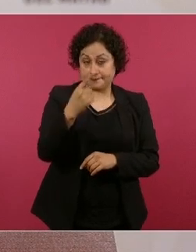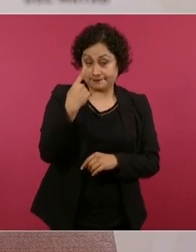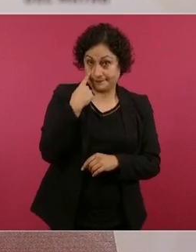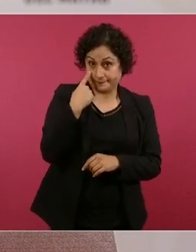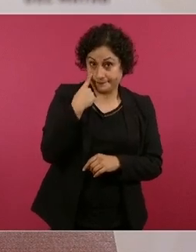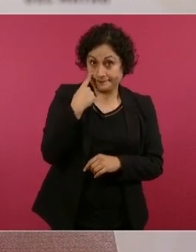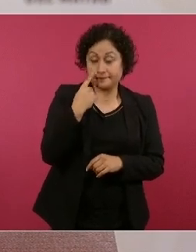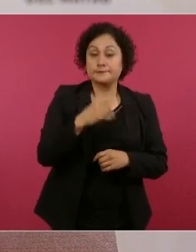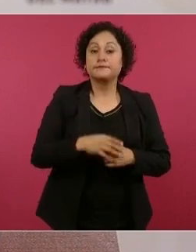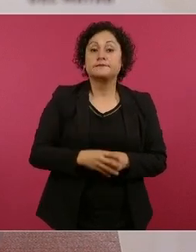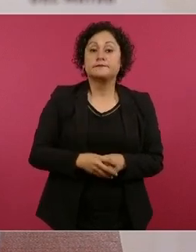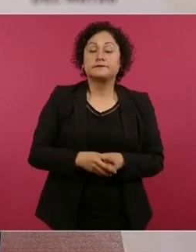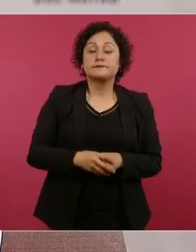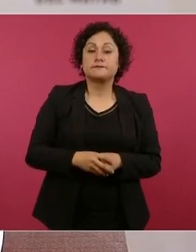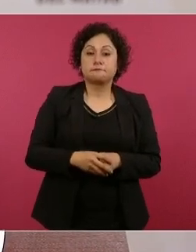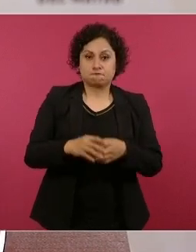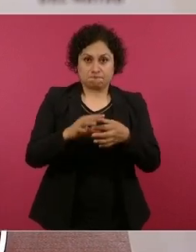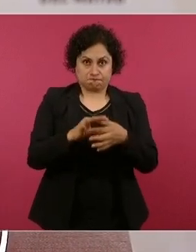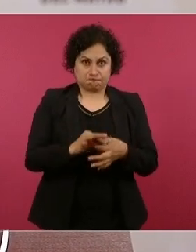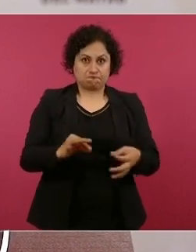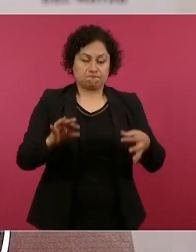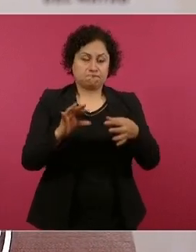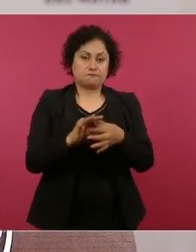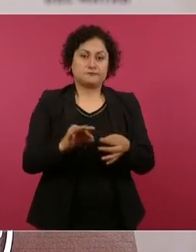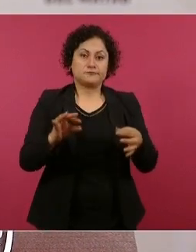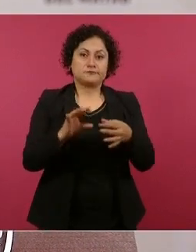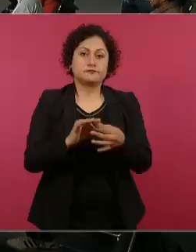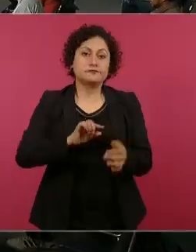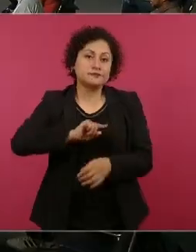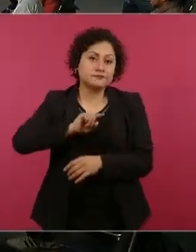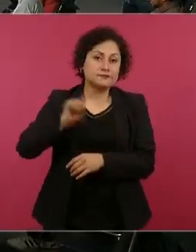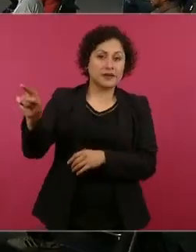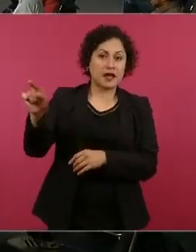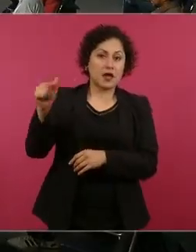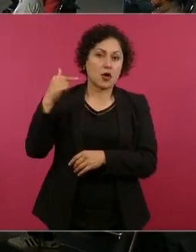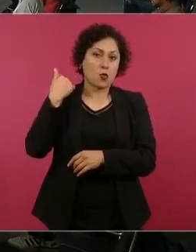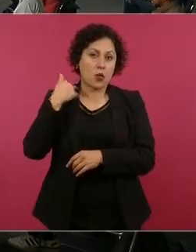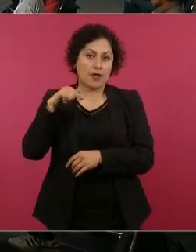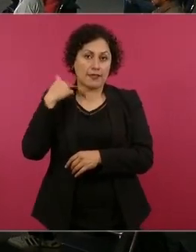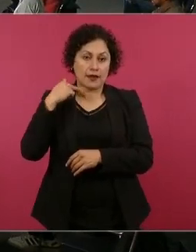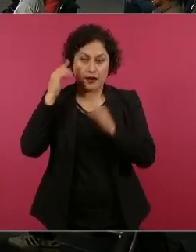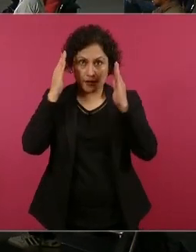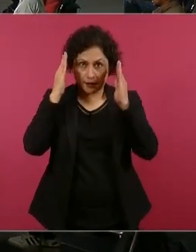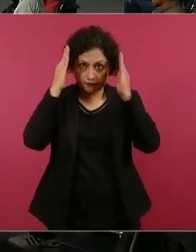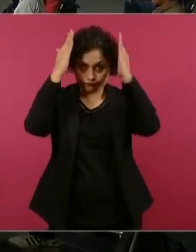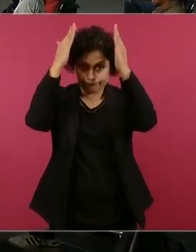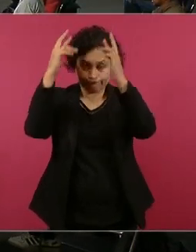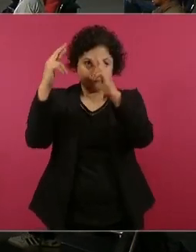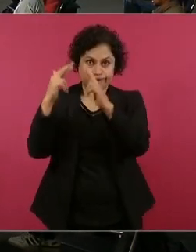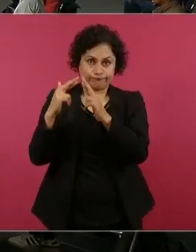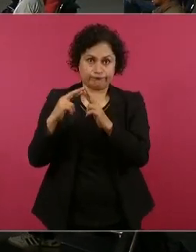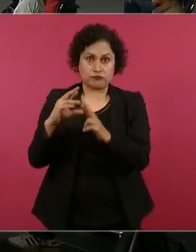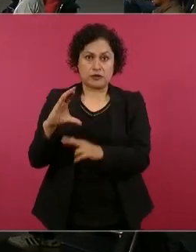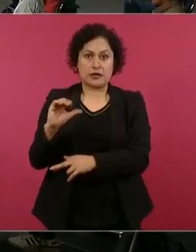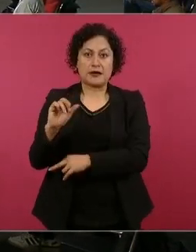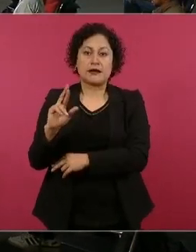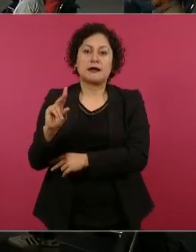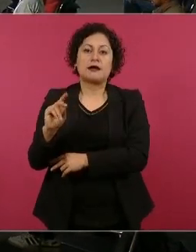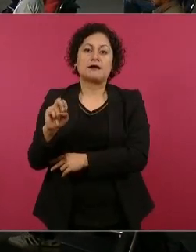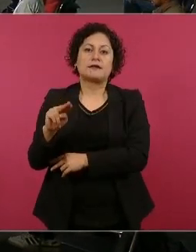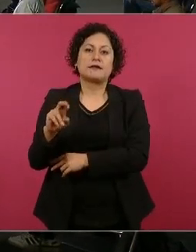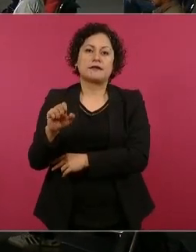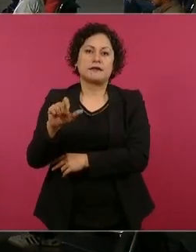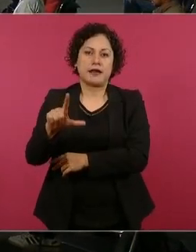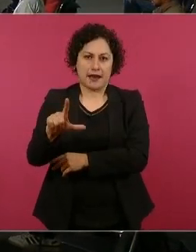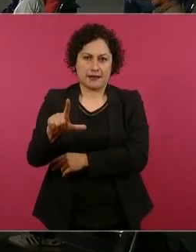Guadalajara en ese entonces todavía en activo, cuando